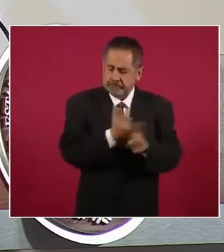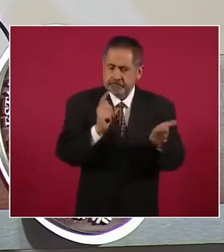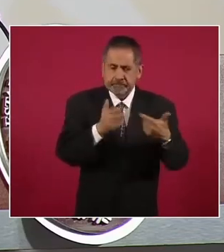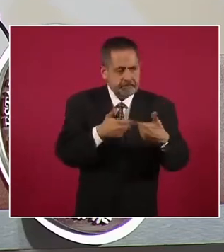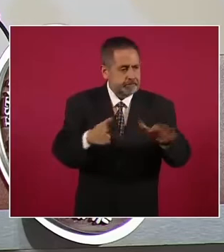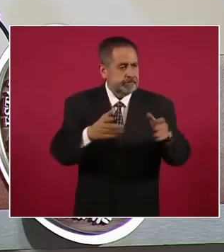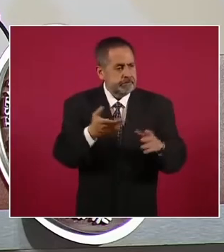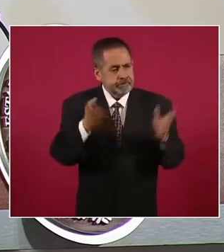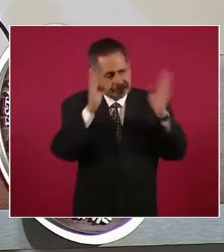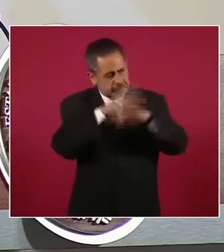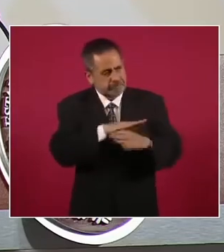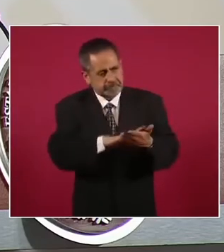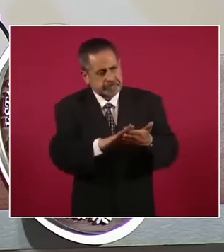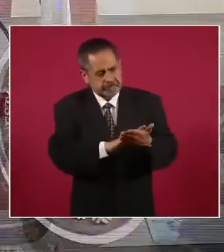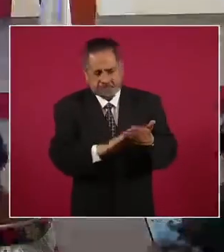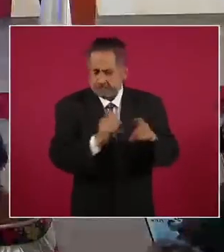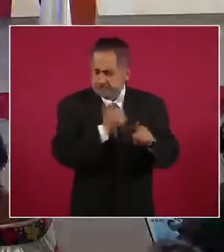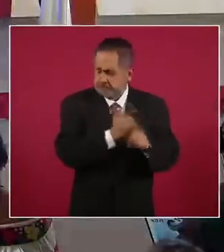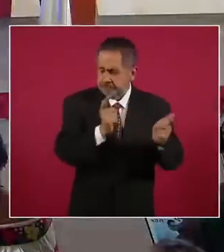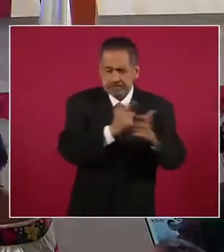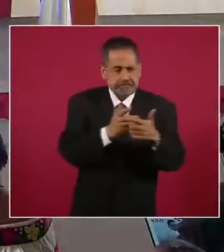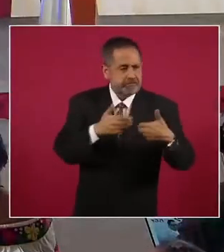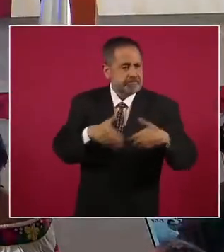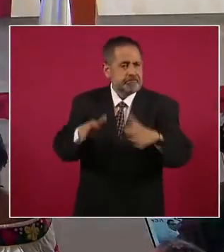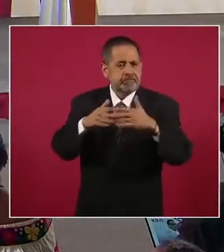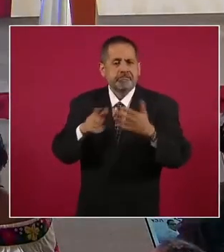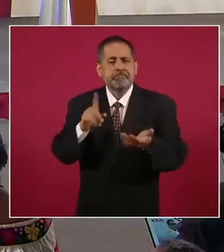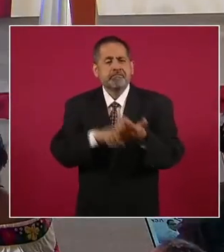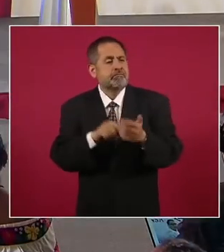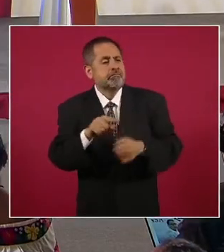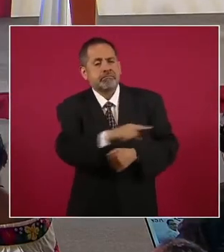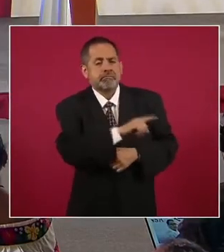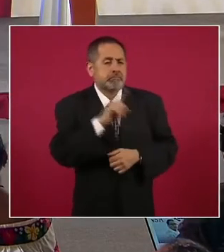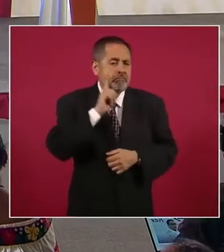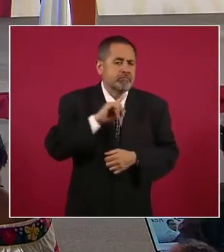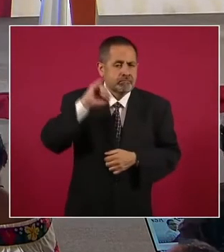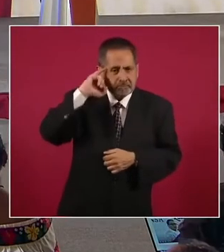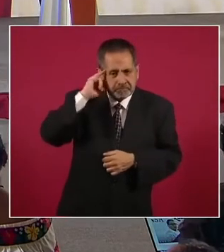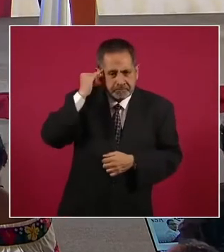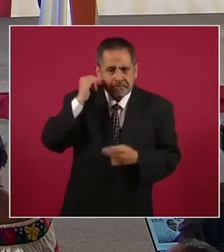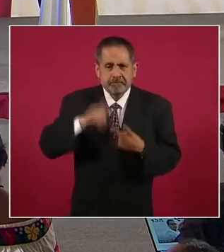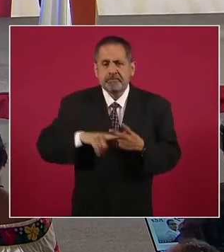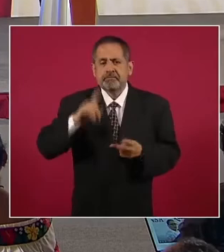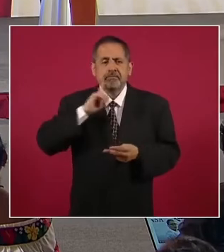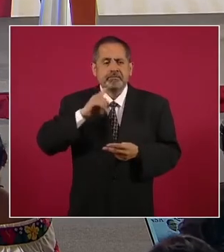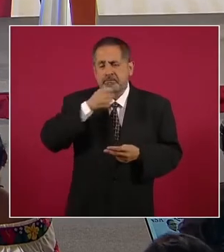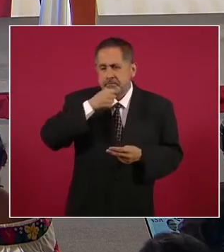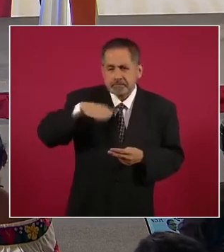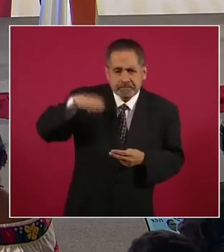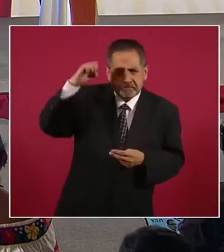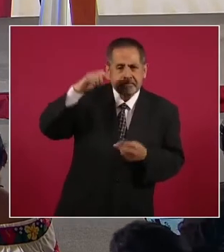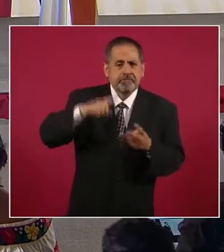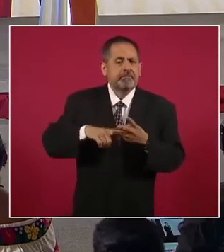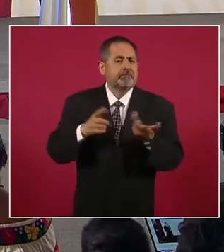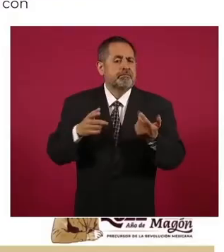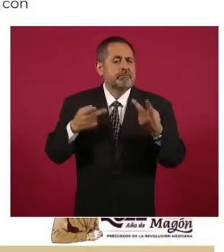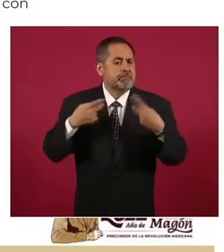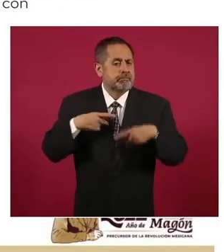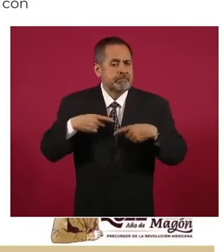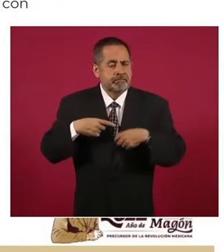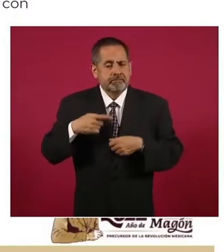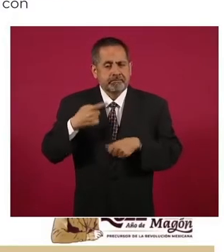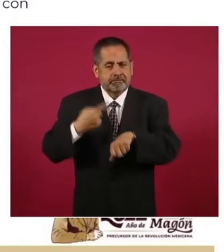amnistías de indígenas, mujeres, adultos mayores, personas con